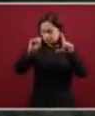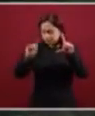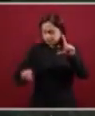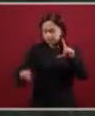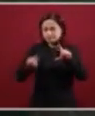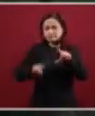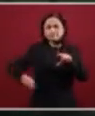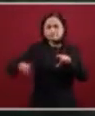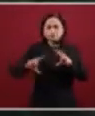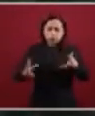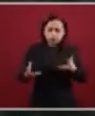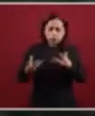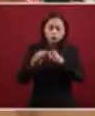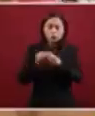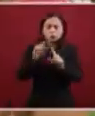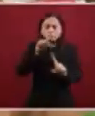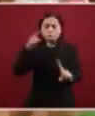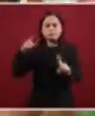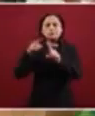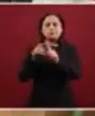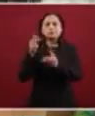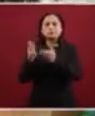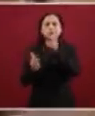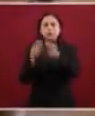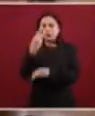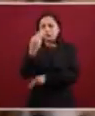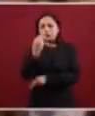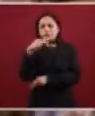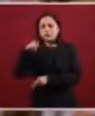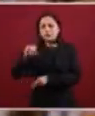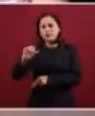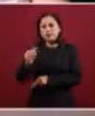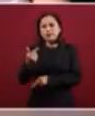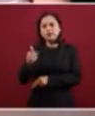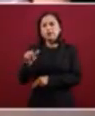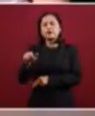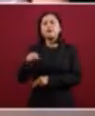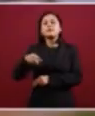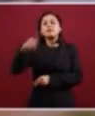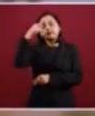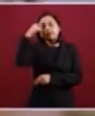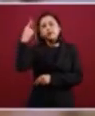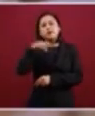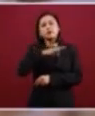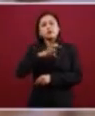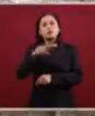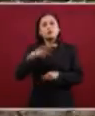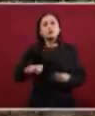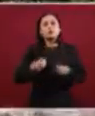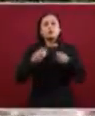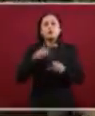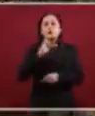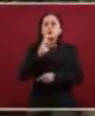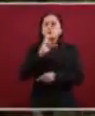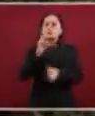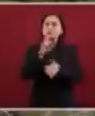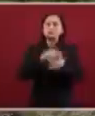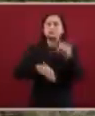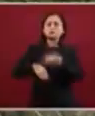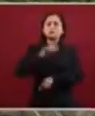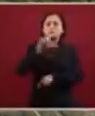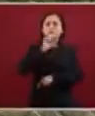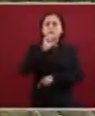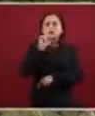realizar el Tren Maya, para mejorar su calidad de vida, generar oportunidades de trabajo incluyentes y promover el desarrollo